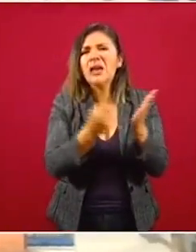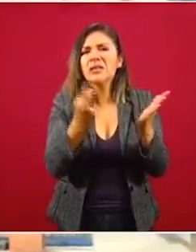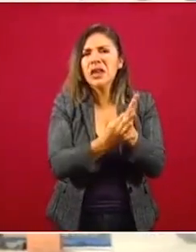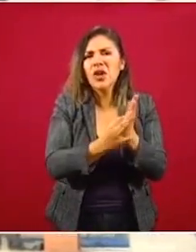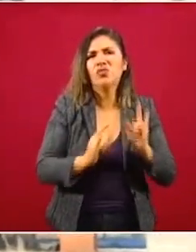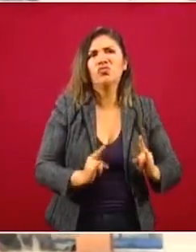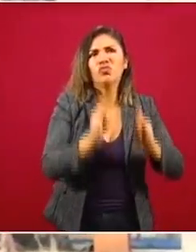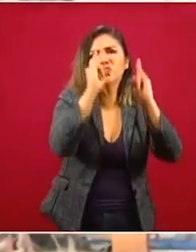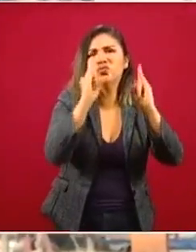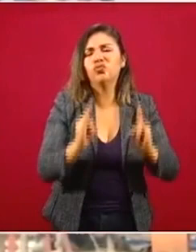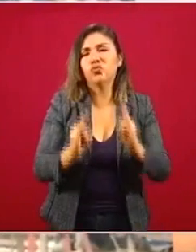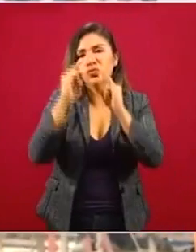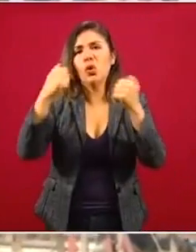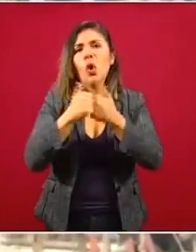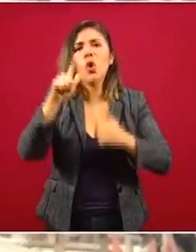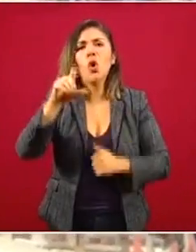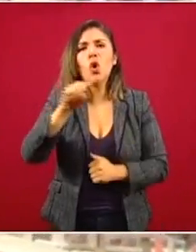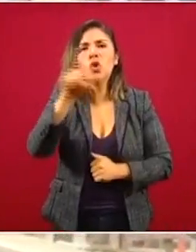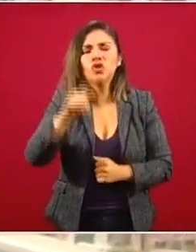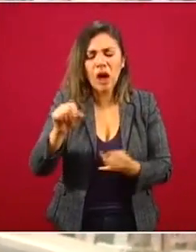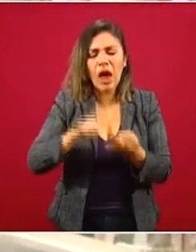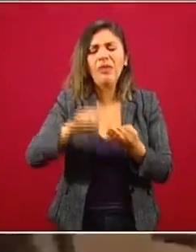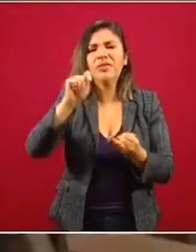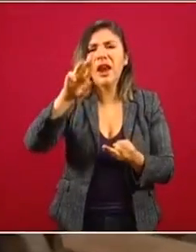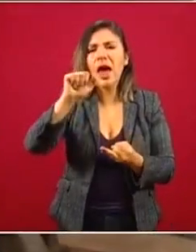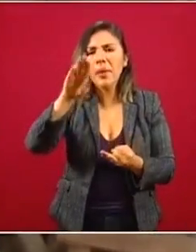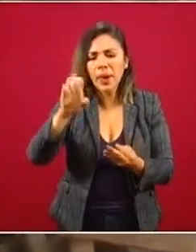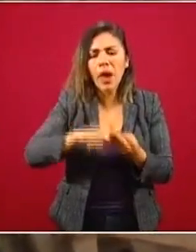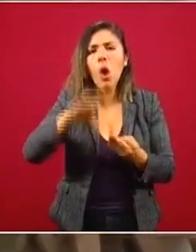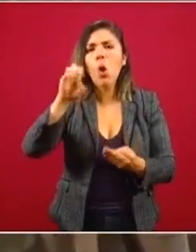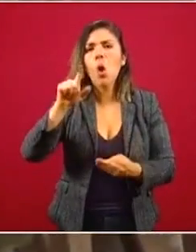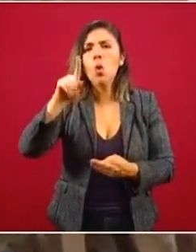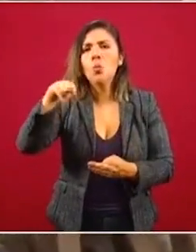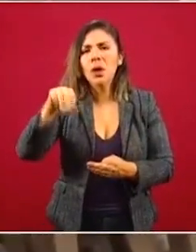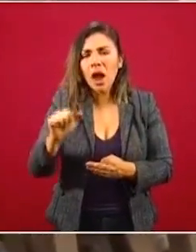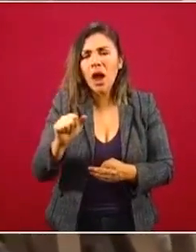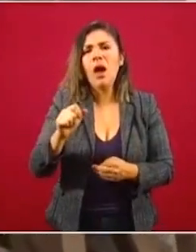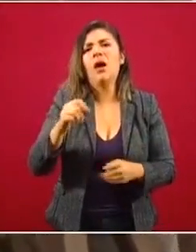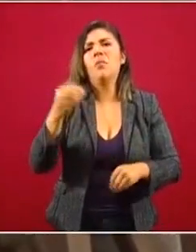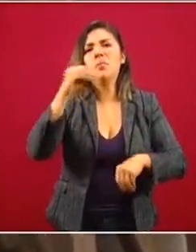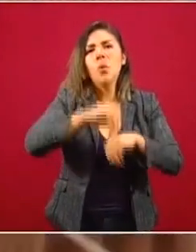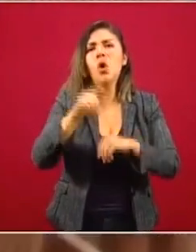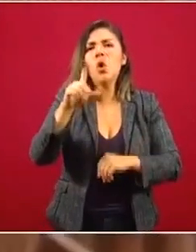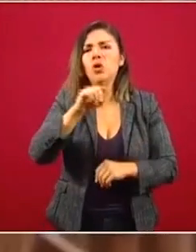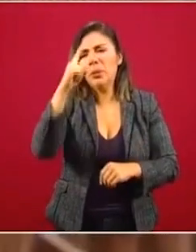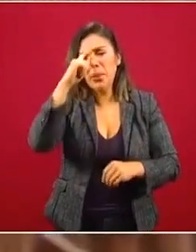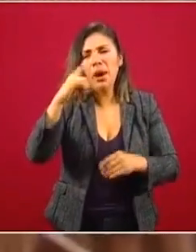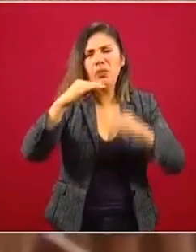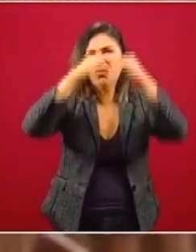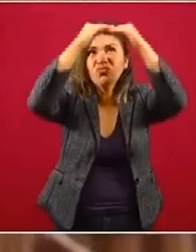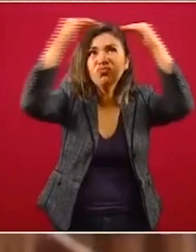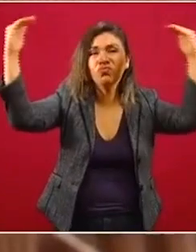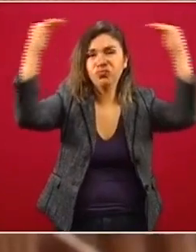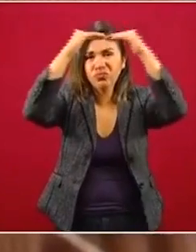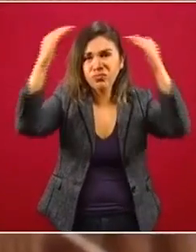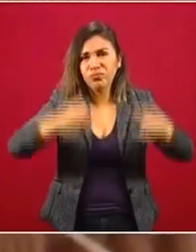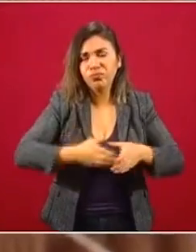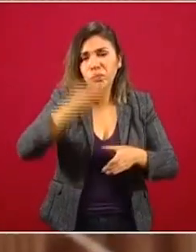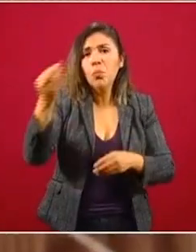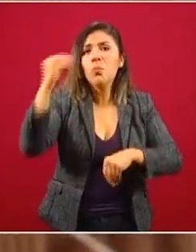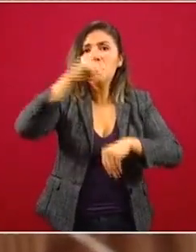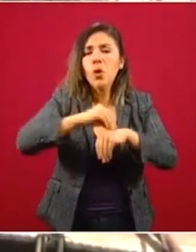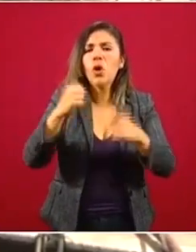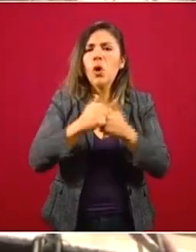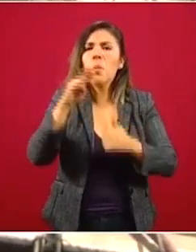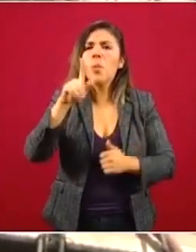armado de losas de entrepiso, traves y columnas, habilitado de cimbra, colado de losas de entrepiso y columnas, colocación de muros